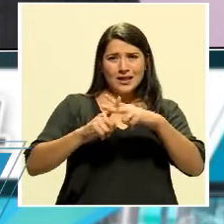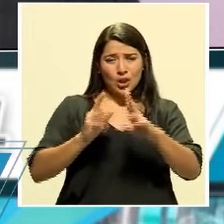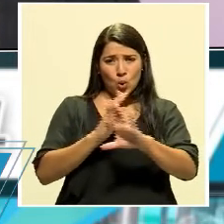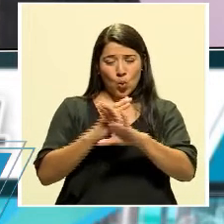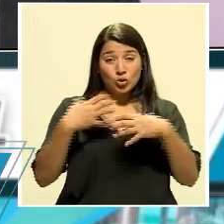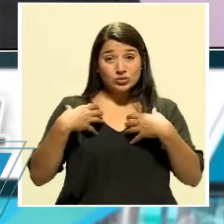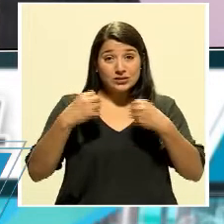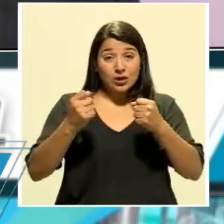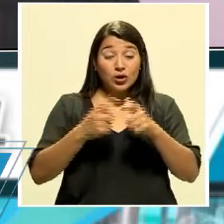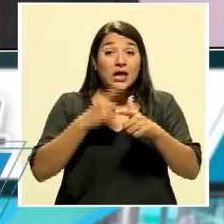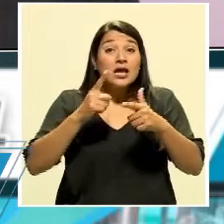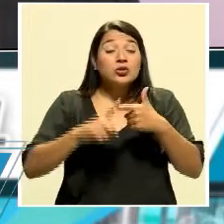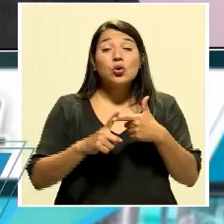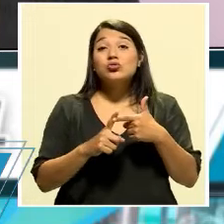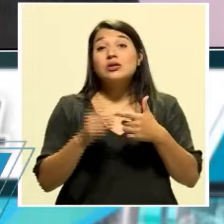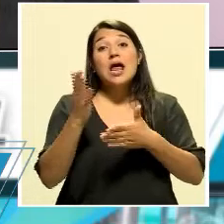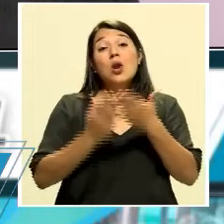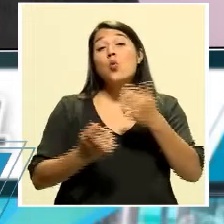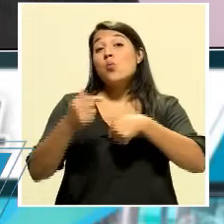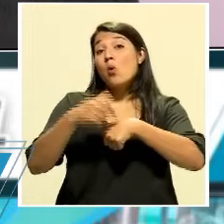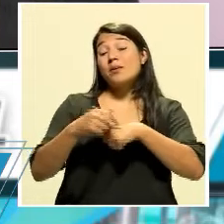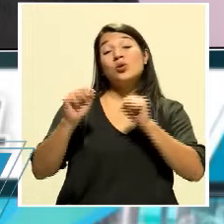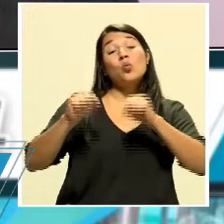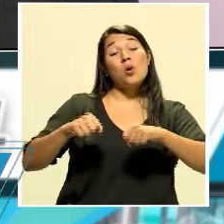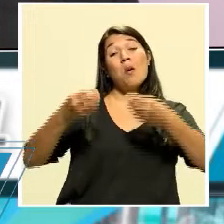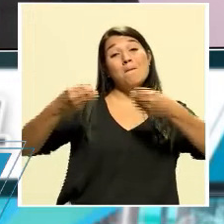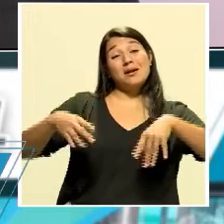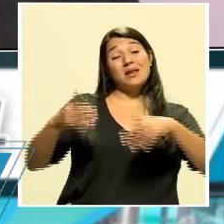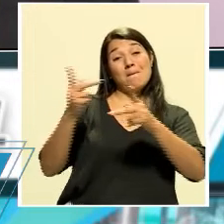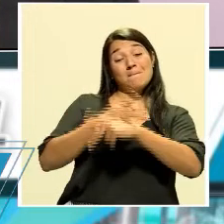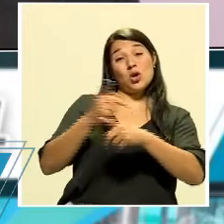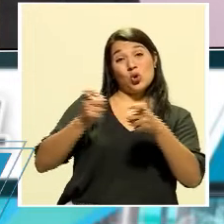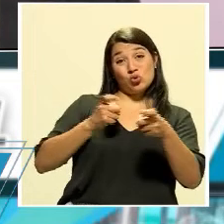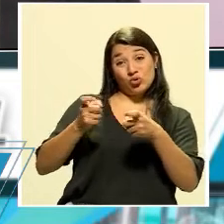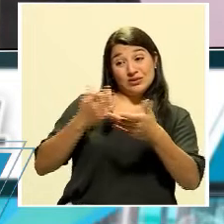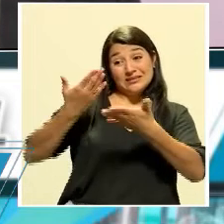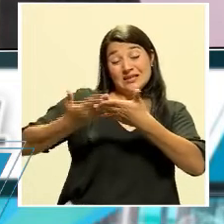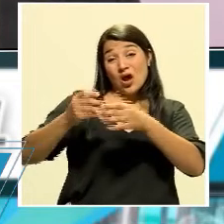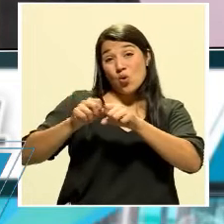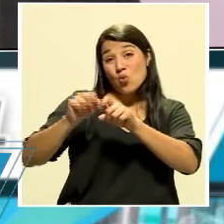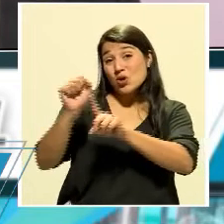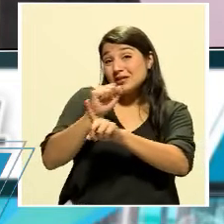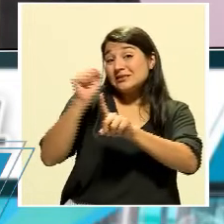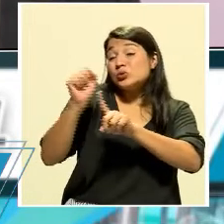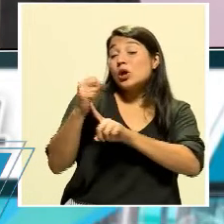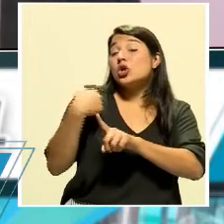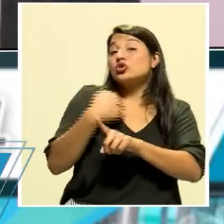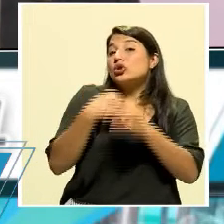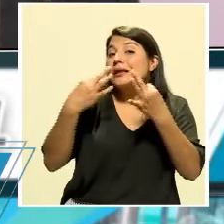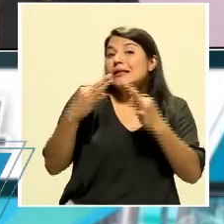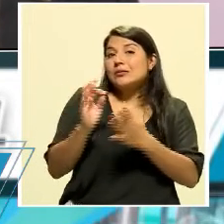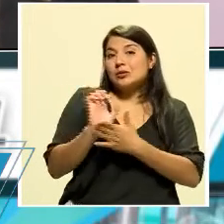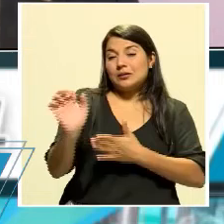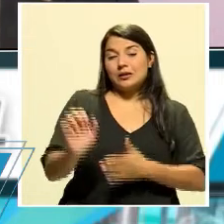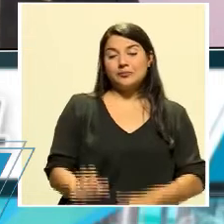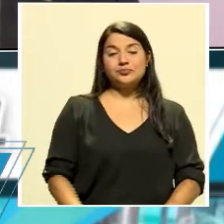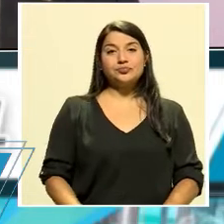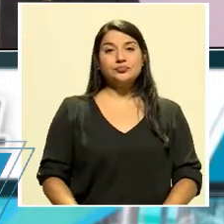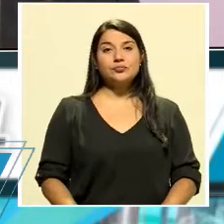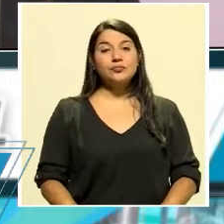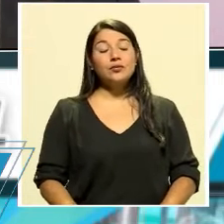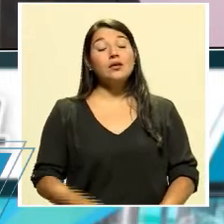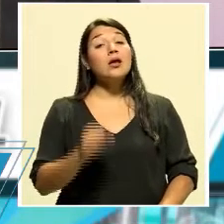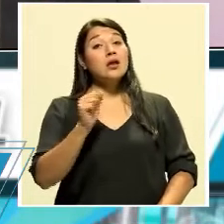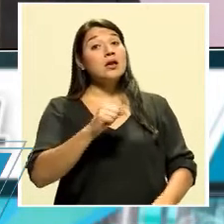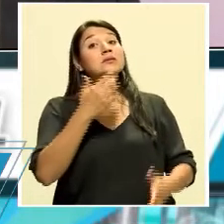pues lamentablemente tendremos en algún momento una descompensación mayor que nos llevará a un escenario que no, que hemos tratado de que no ocurra. Es